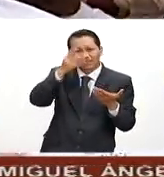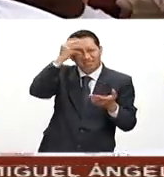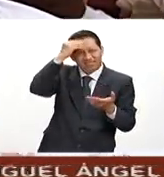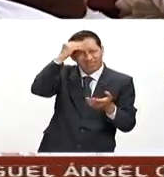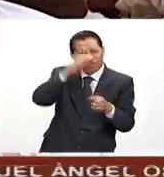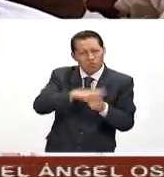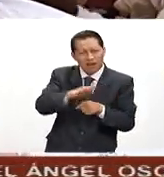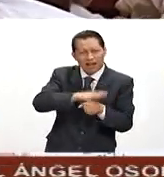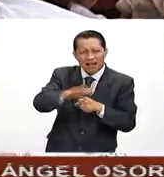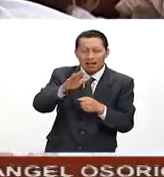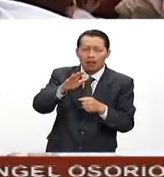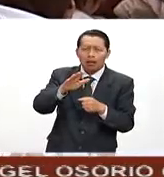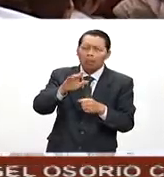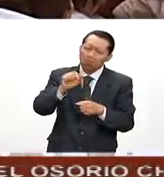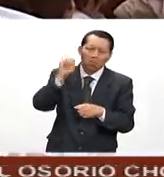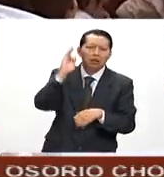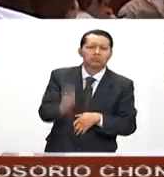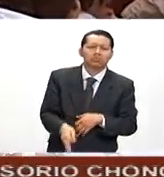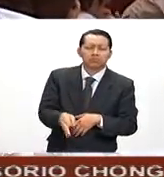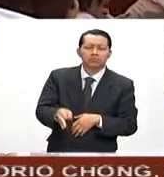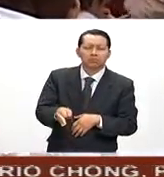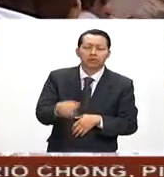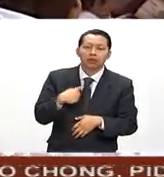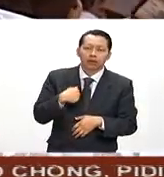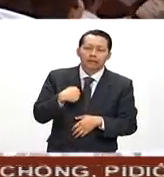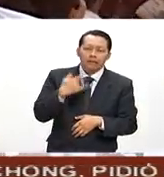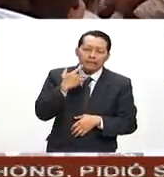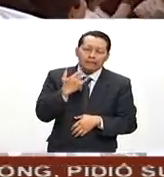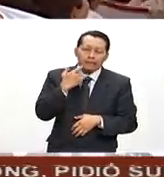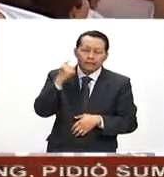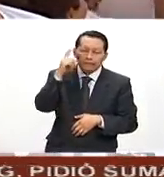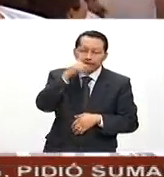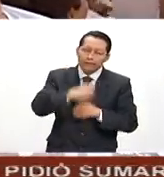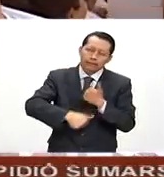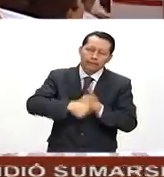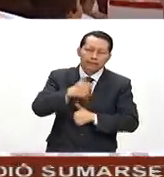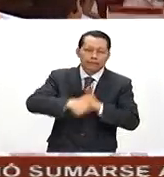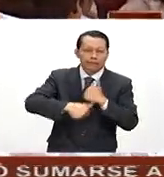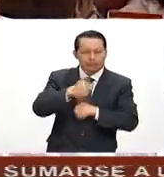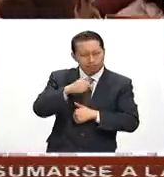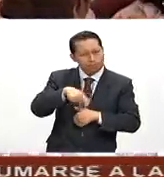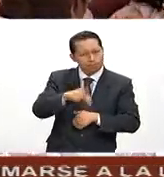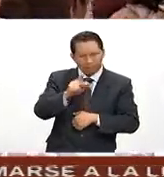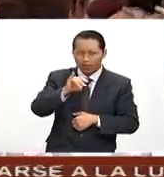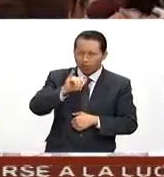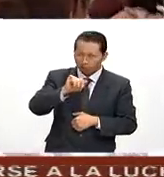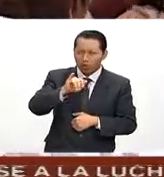Ya un día me animé. Me costó mucho trabajo, pero sí